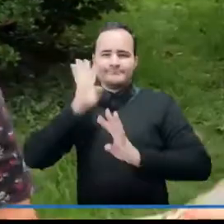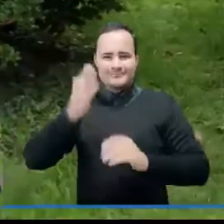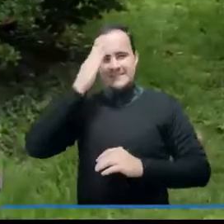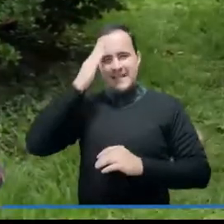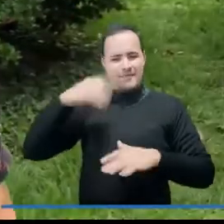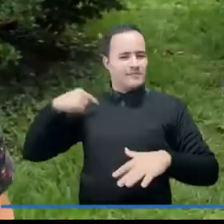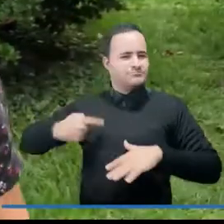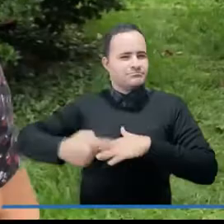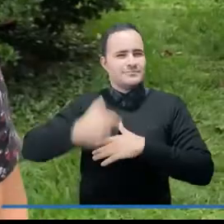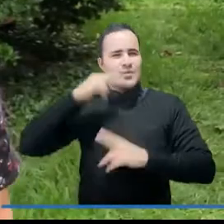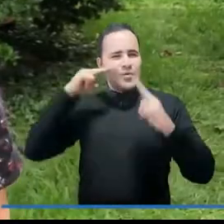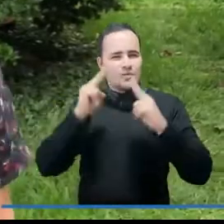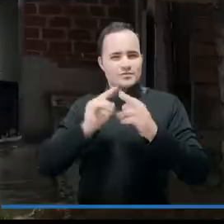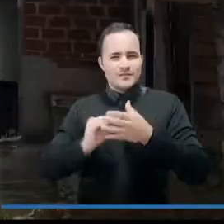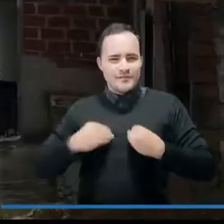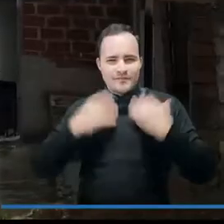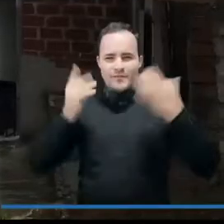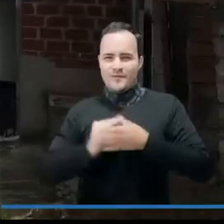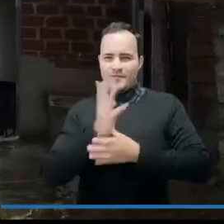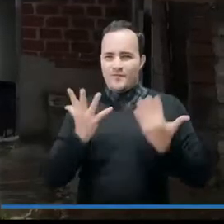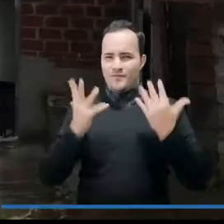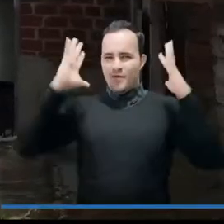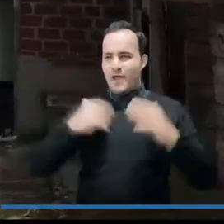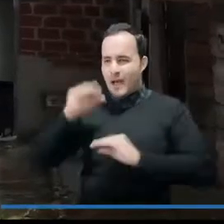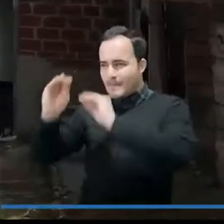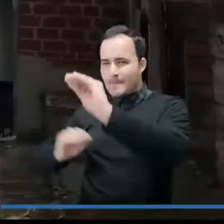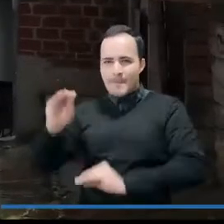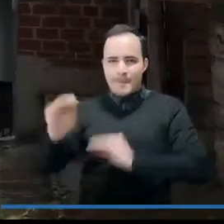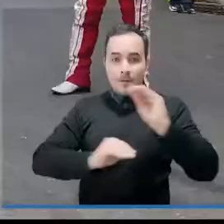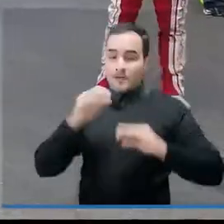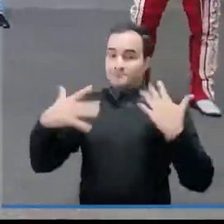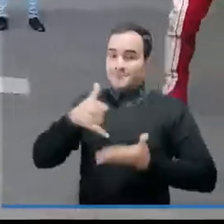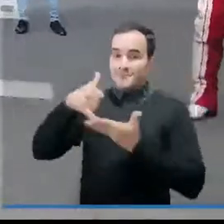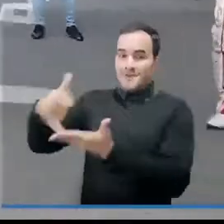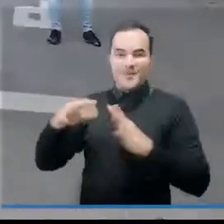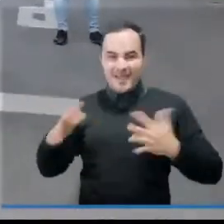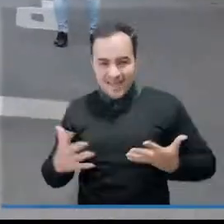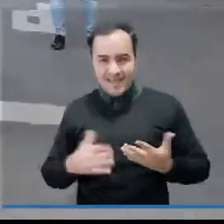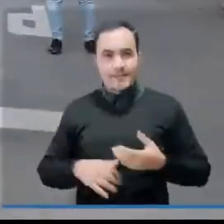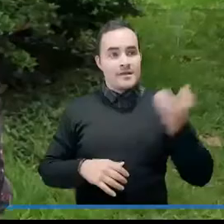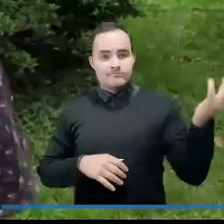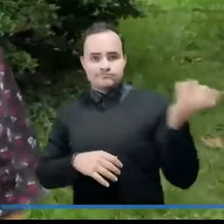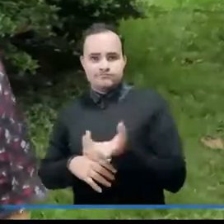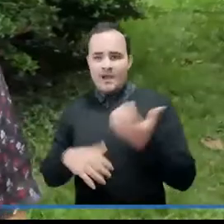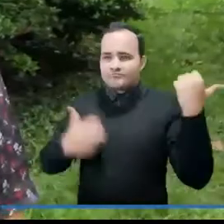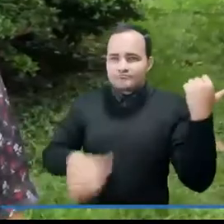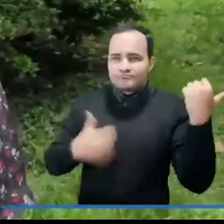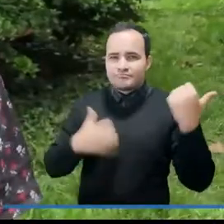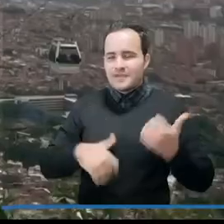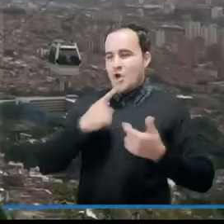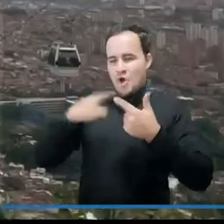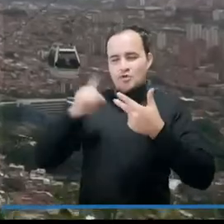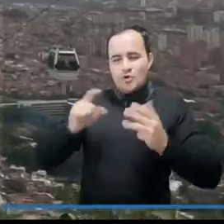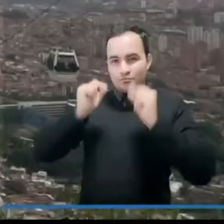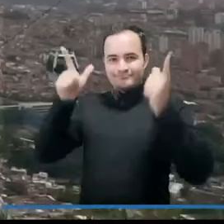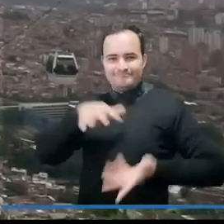tradiciones de feria de flores. Y estas recibirán un premio muy importante y es un concierto y otras sorpresas